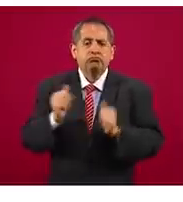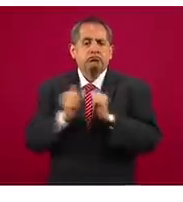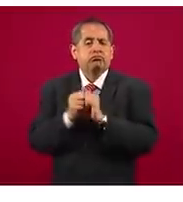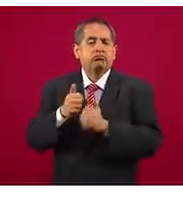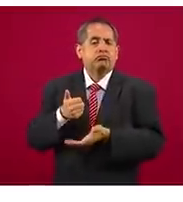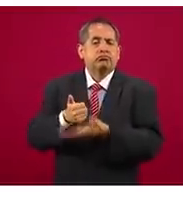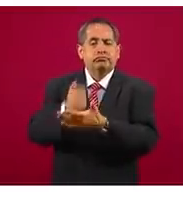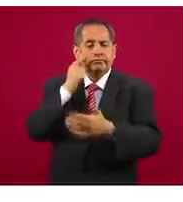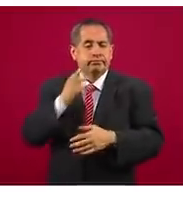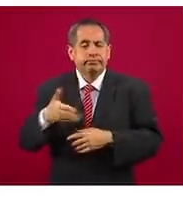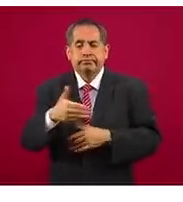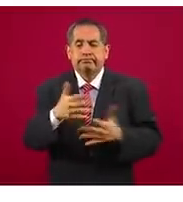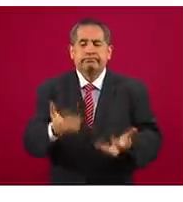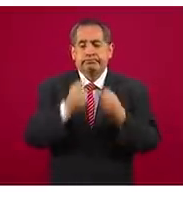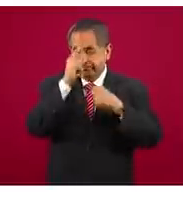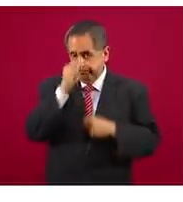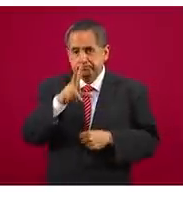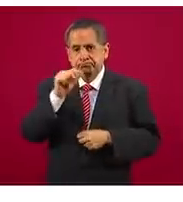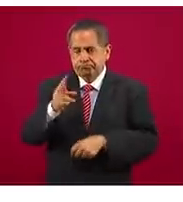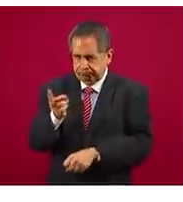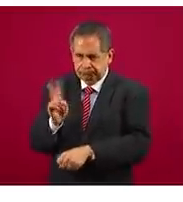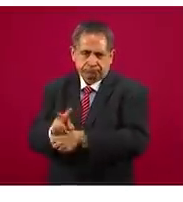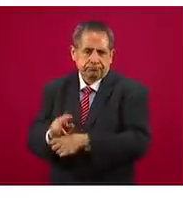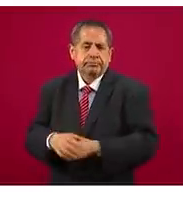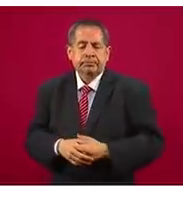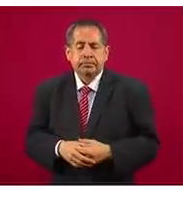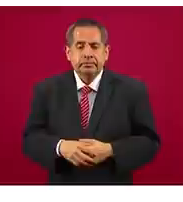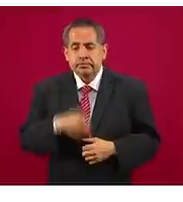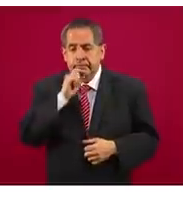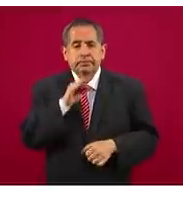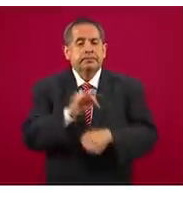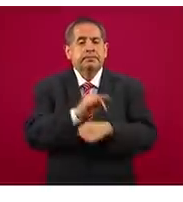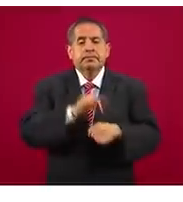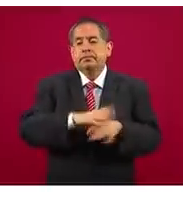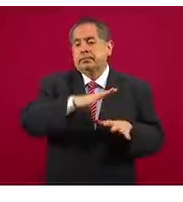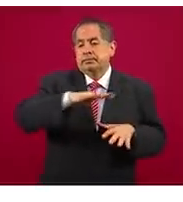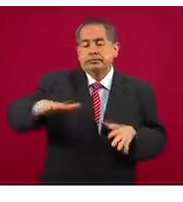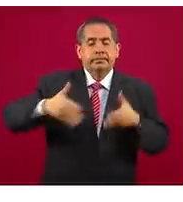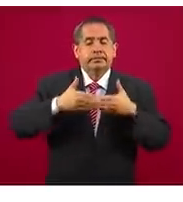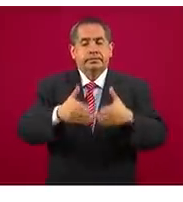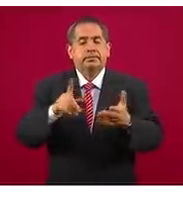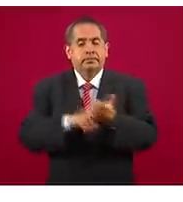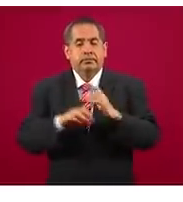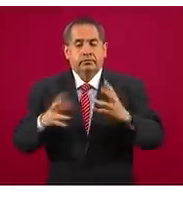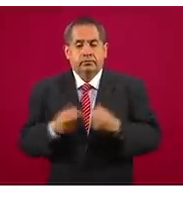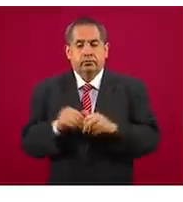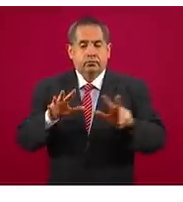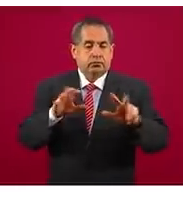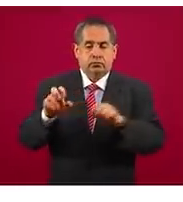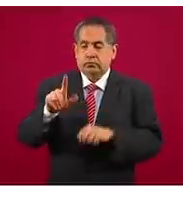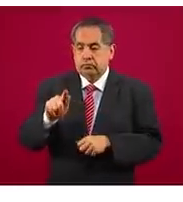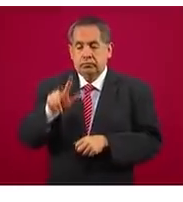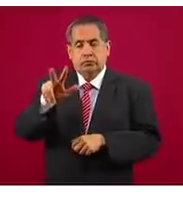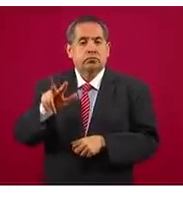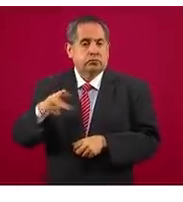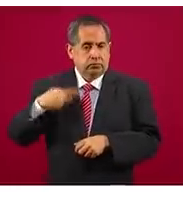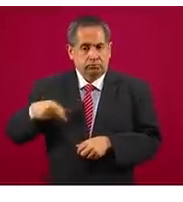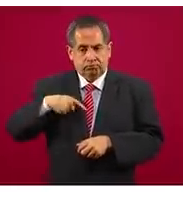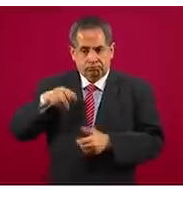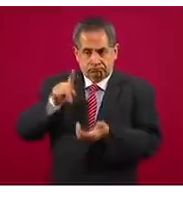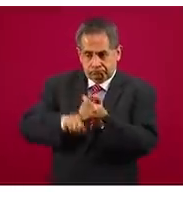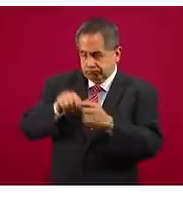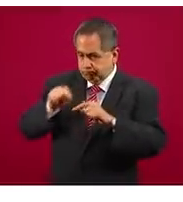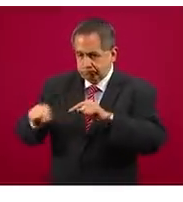de pesca. La que sigue, por favor. En lo que se refiere a protección marítima y portuaria, tenemos 878 elementos. Por ahora